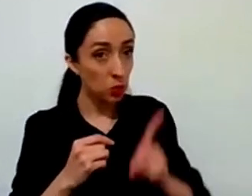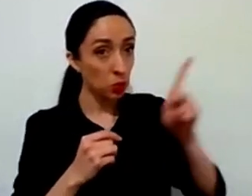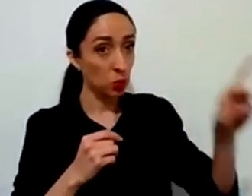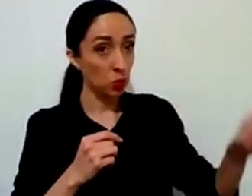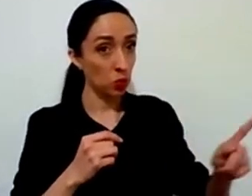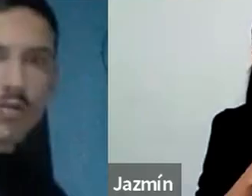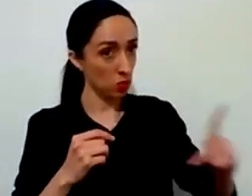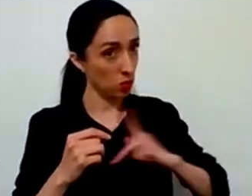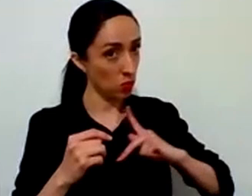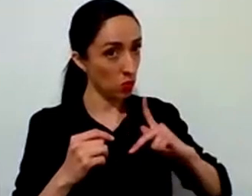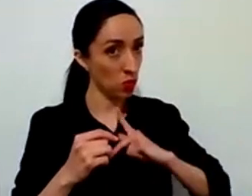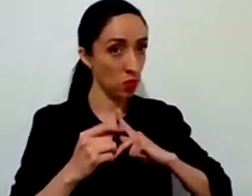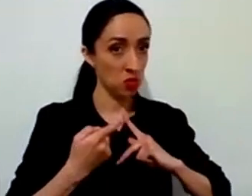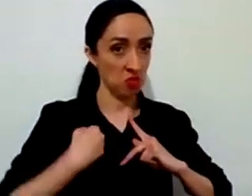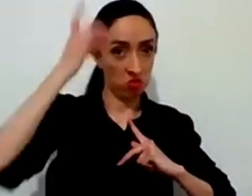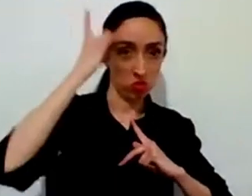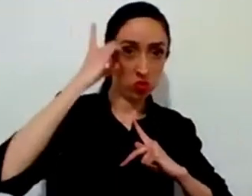de intercambio de cosas